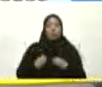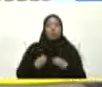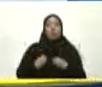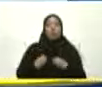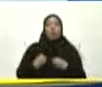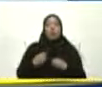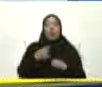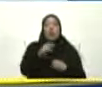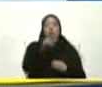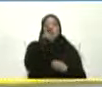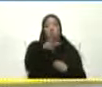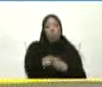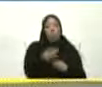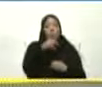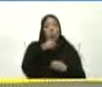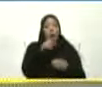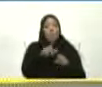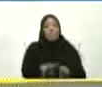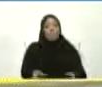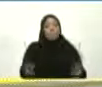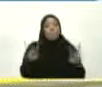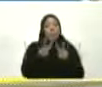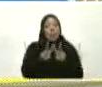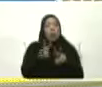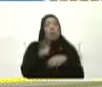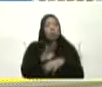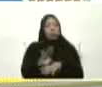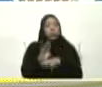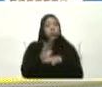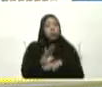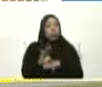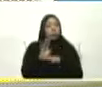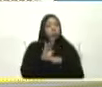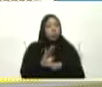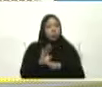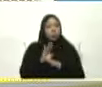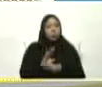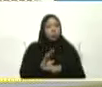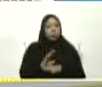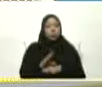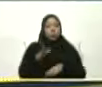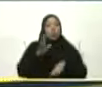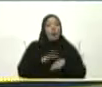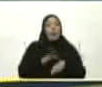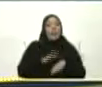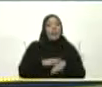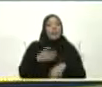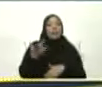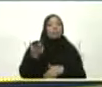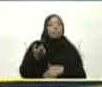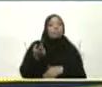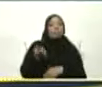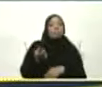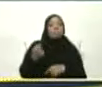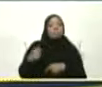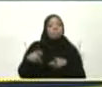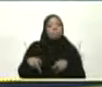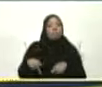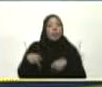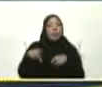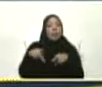valora Lo que tiene Y no lo cuida A pedir se queda ¿Ah?